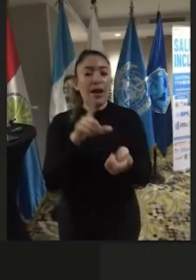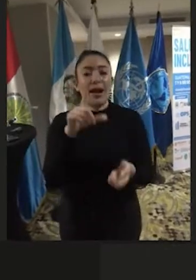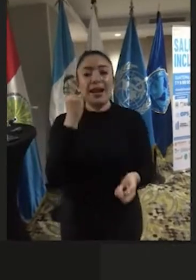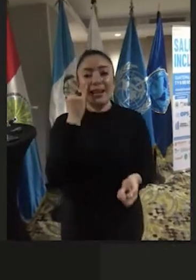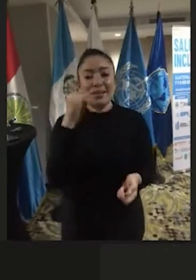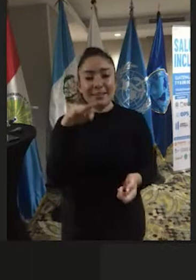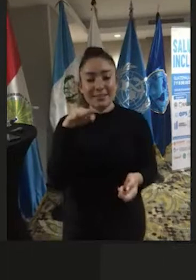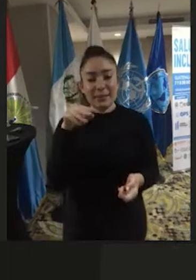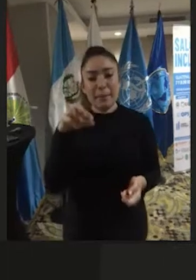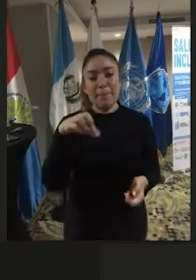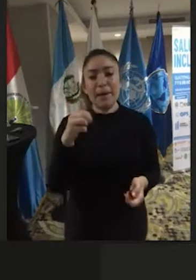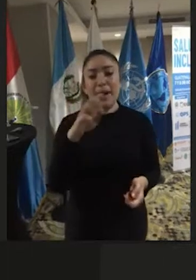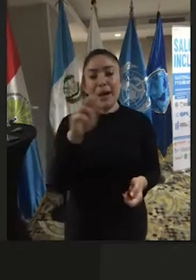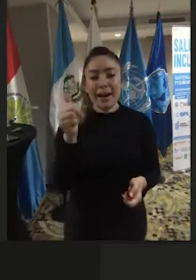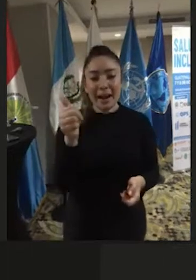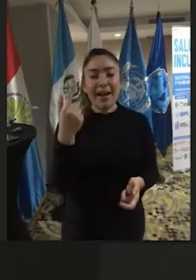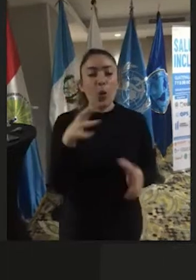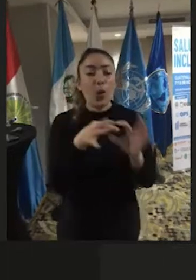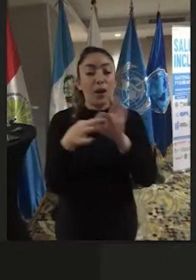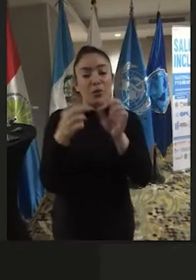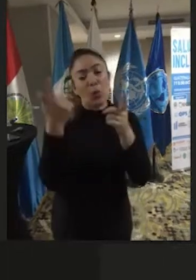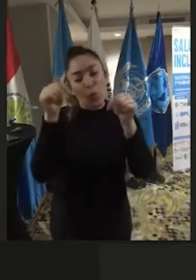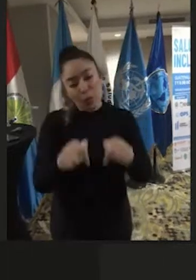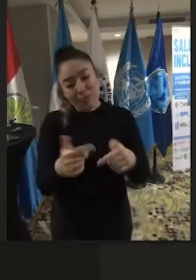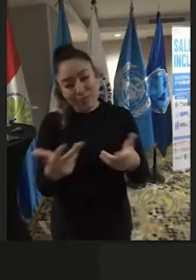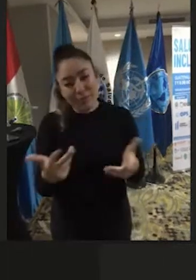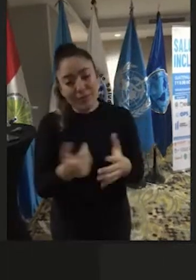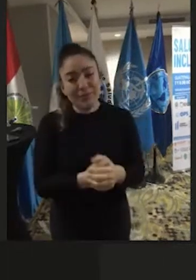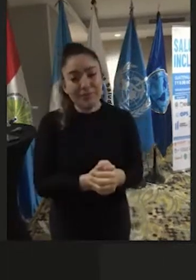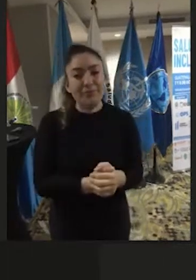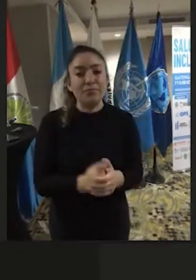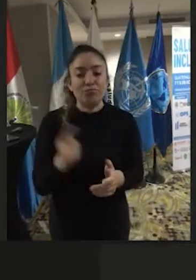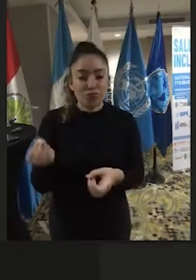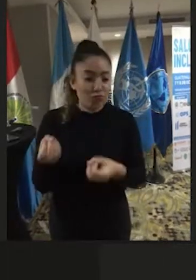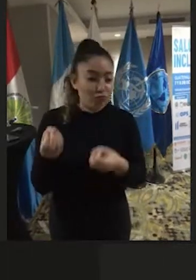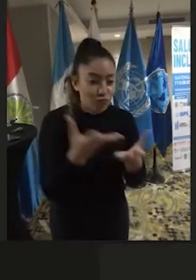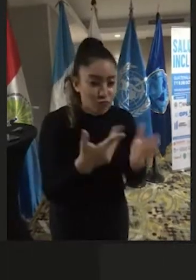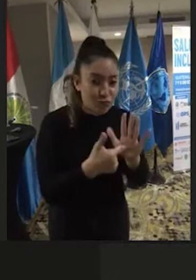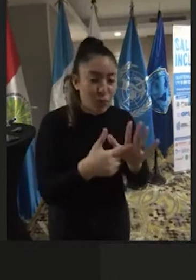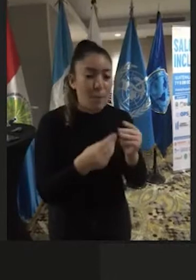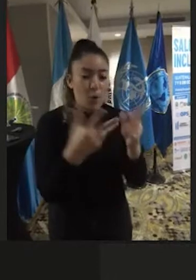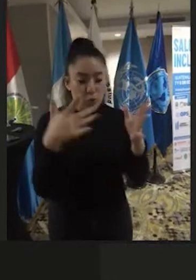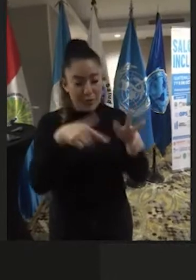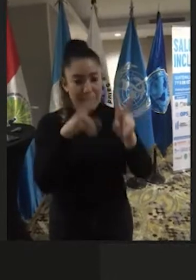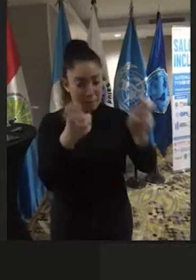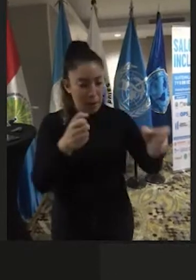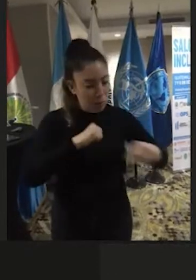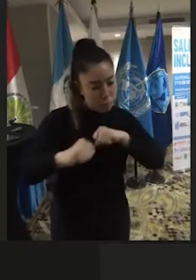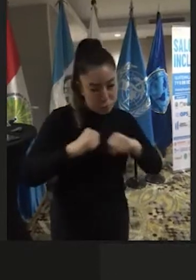Parra, un organismo que hoy por hoy pues le está apostando por mucho a este tema.